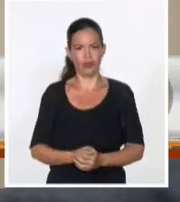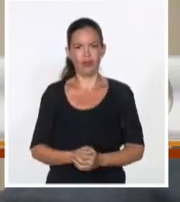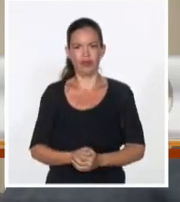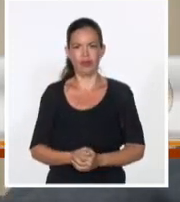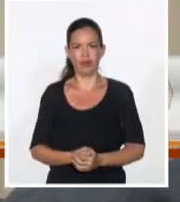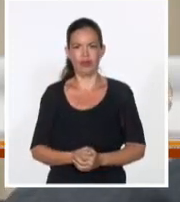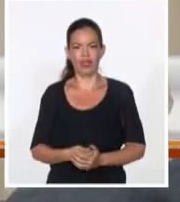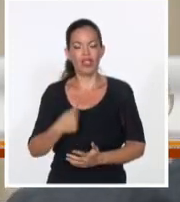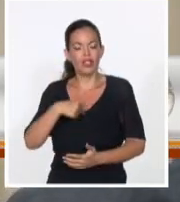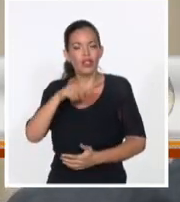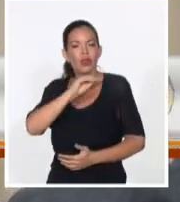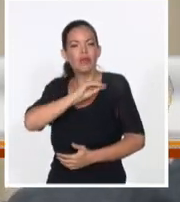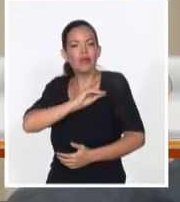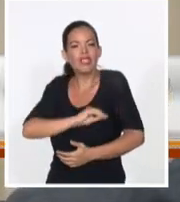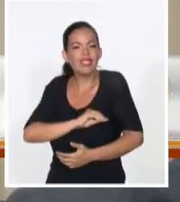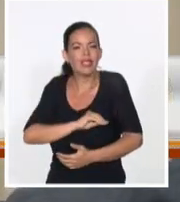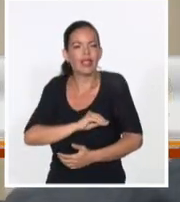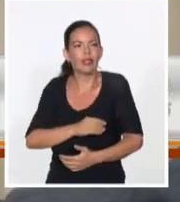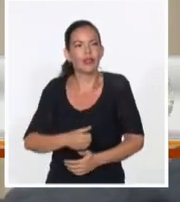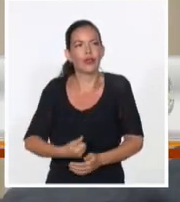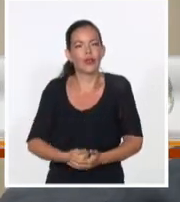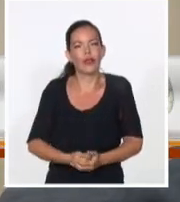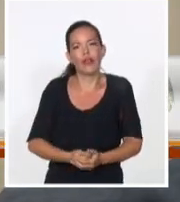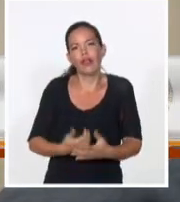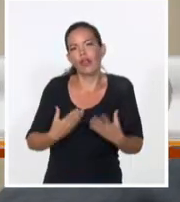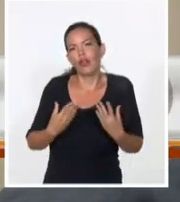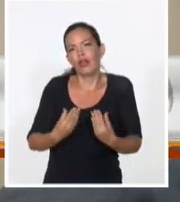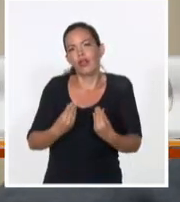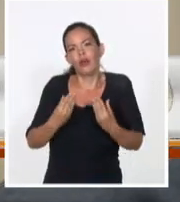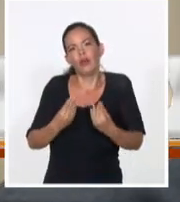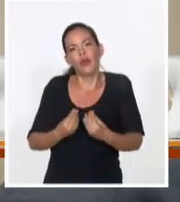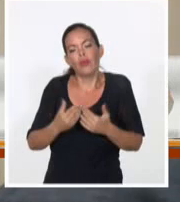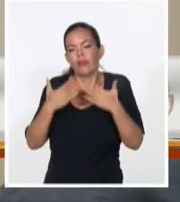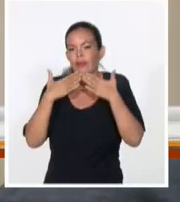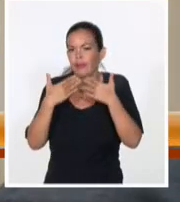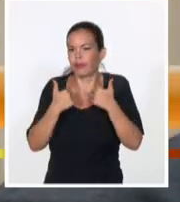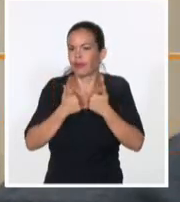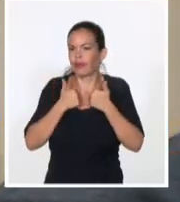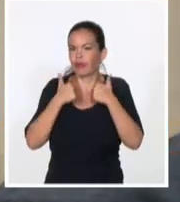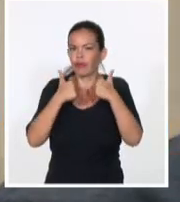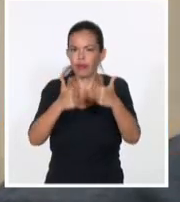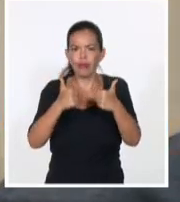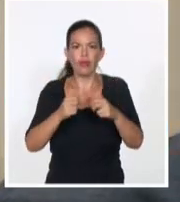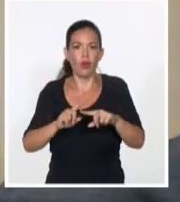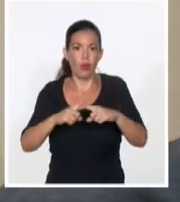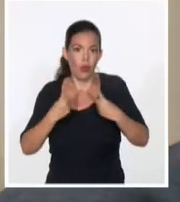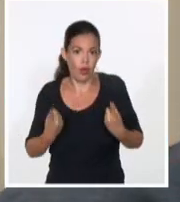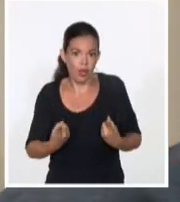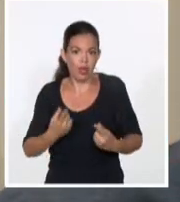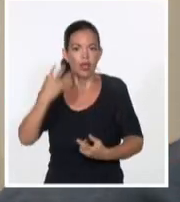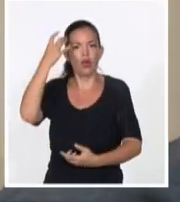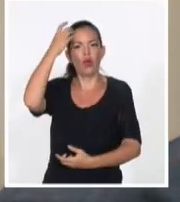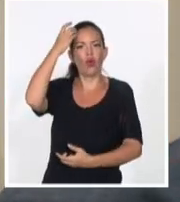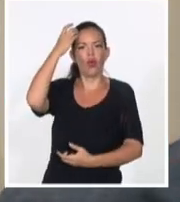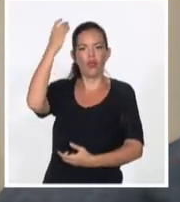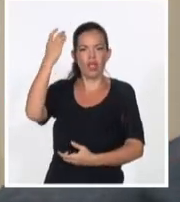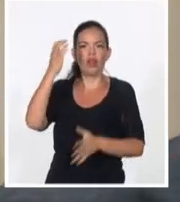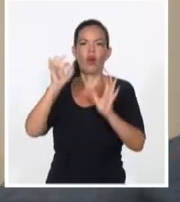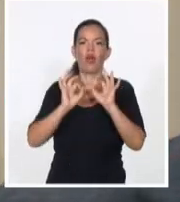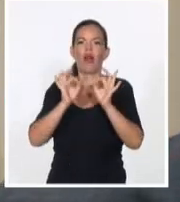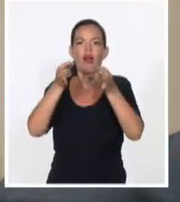Me siento también muy reconfortado al ver que el Estado está tomando nuestras